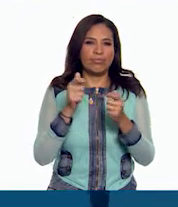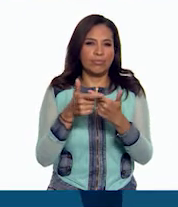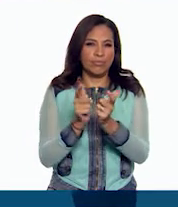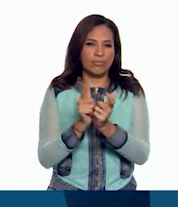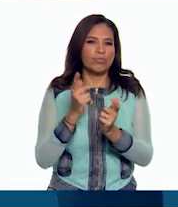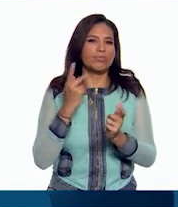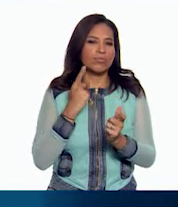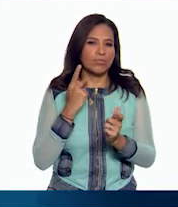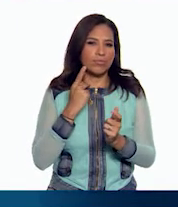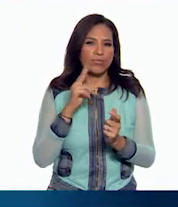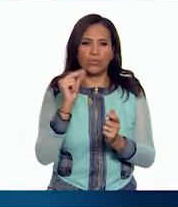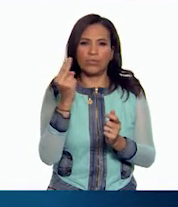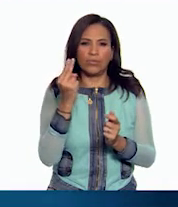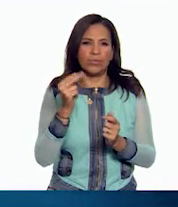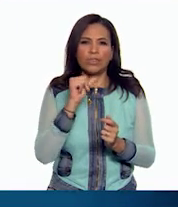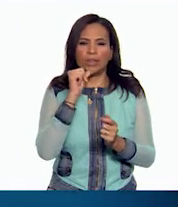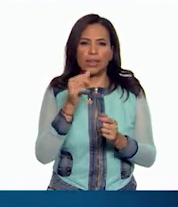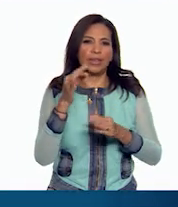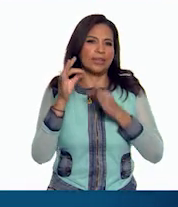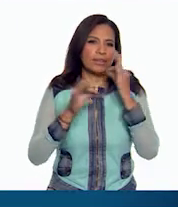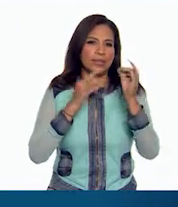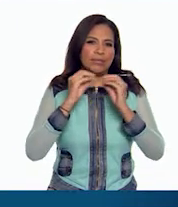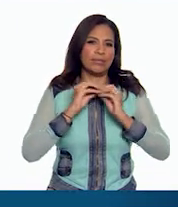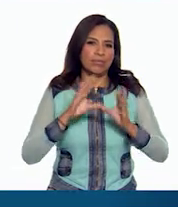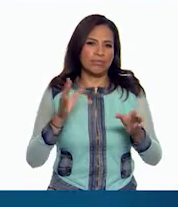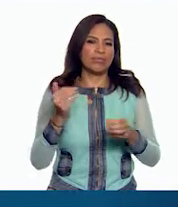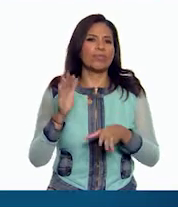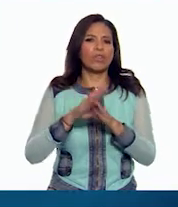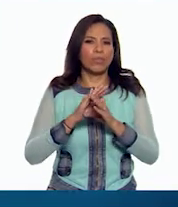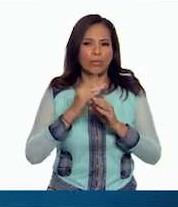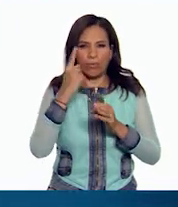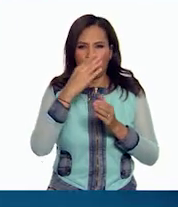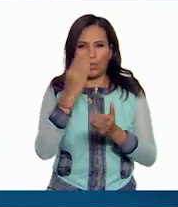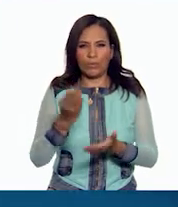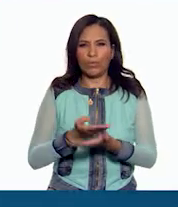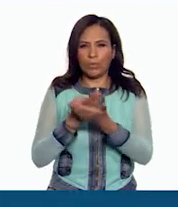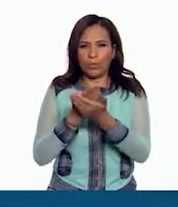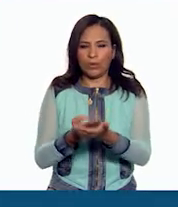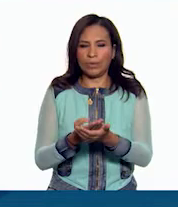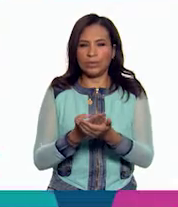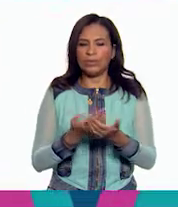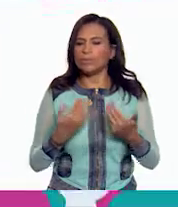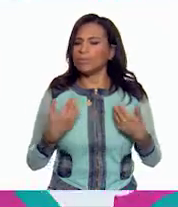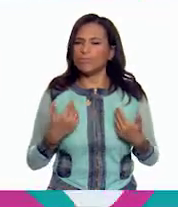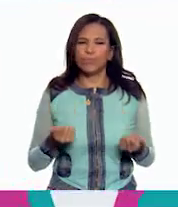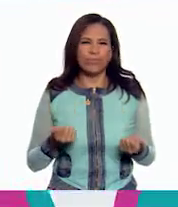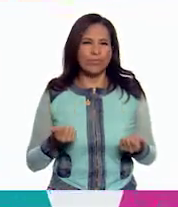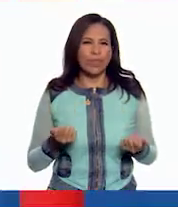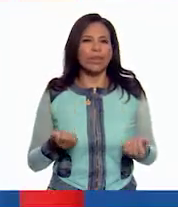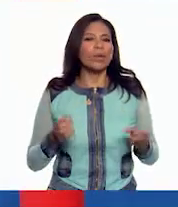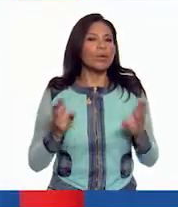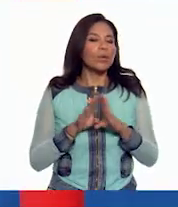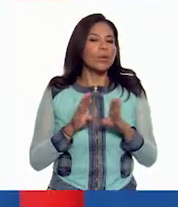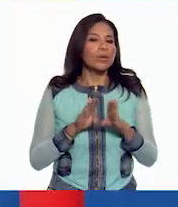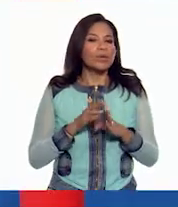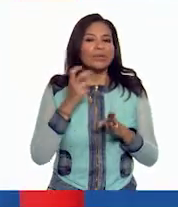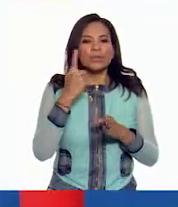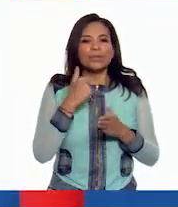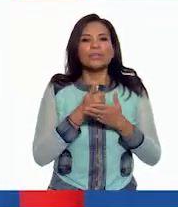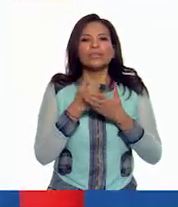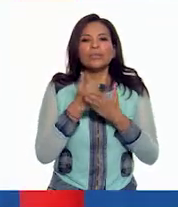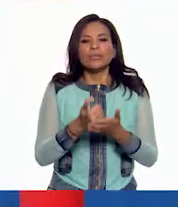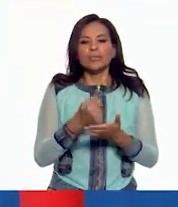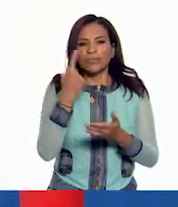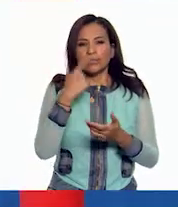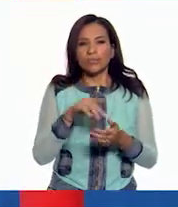políticos, sin necesidad de tener una campaña que los haya propuesto. A ver, pero no entiendo. ¿Cómo es que esto ayudaría